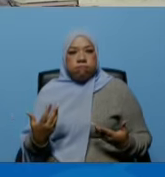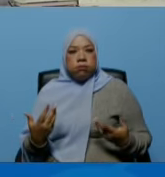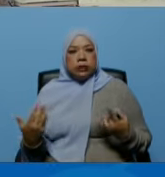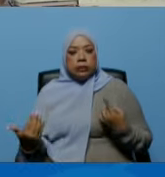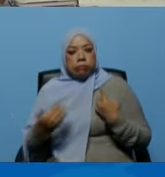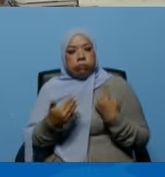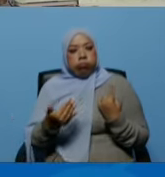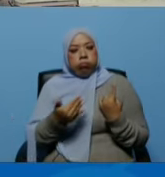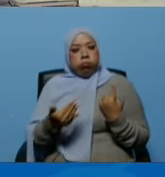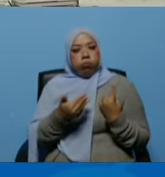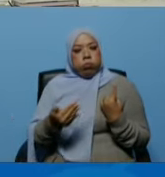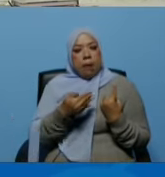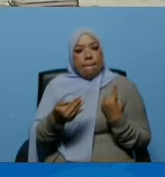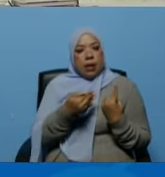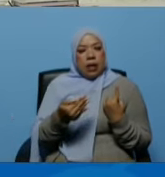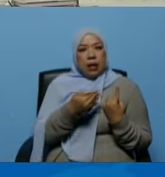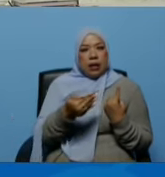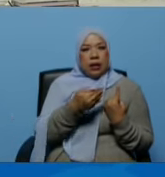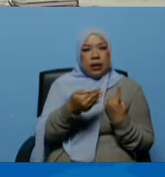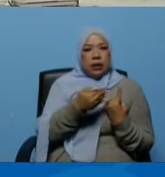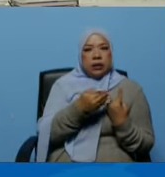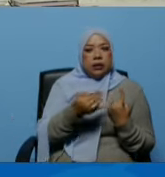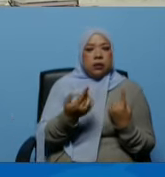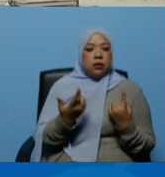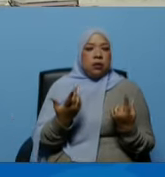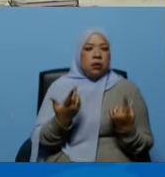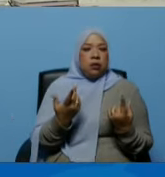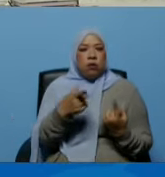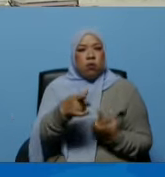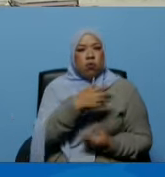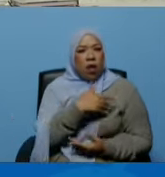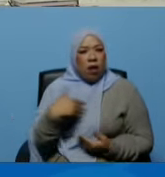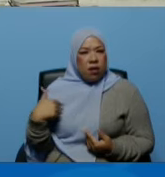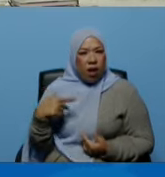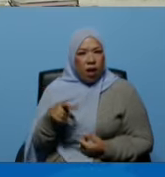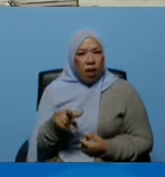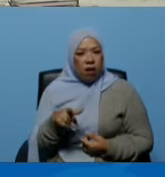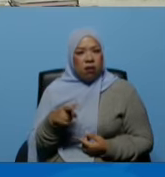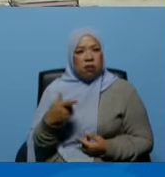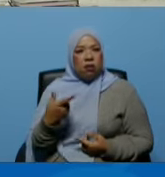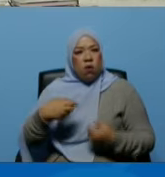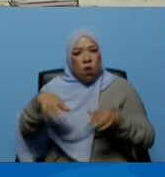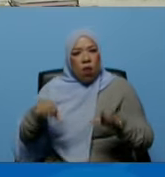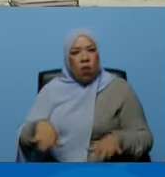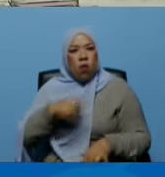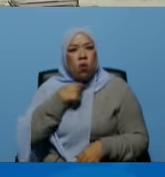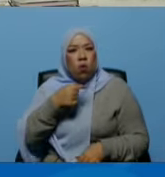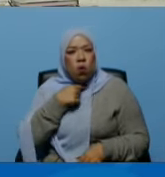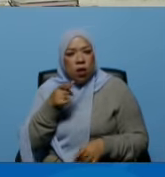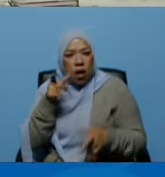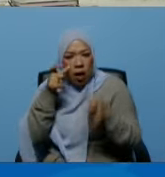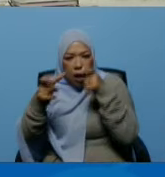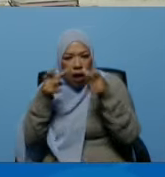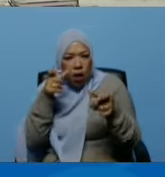por eso le he dicho a la gente ustedes ustedes quieren que los espíen a ustedes les gusta que los espíen